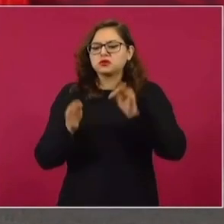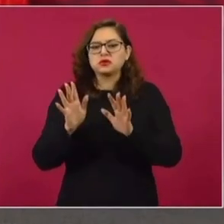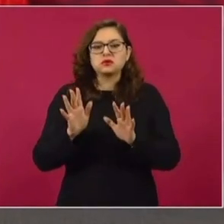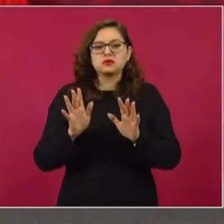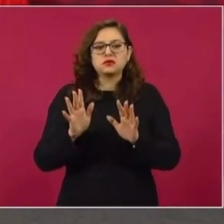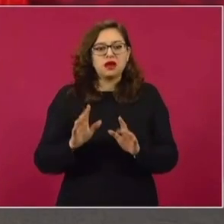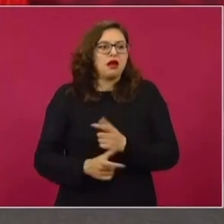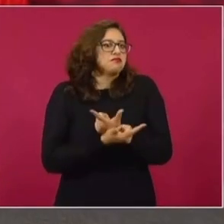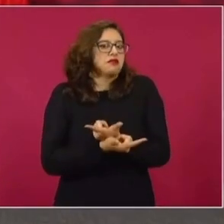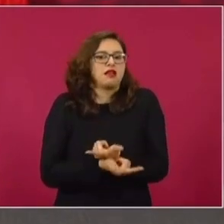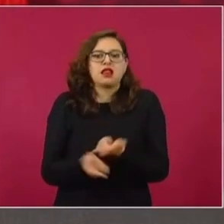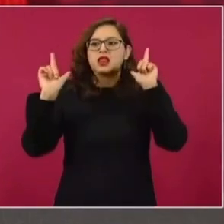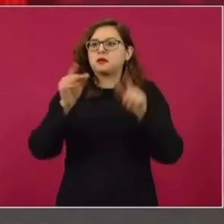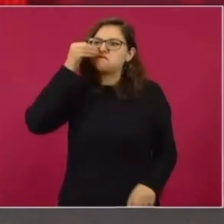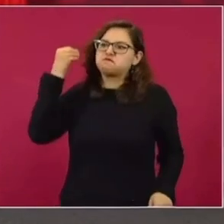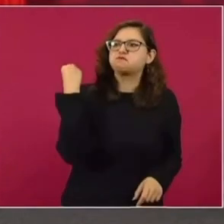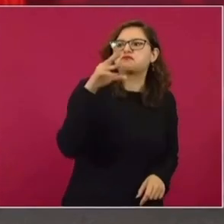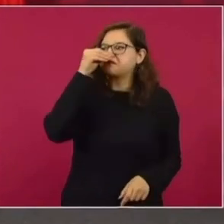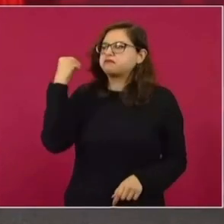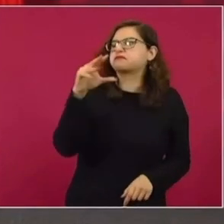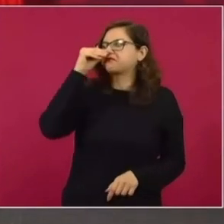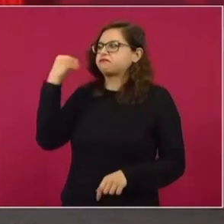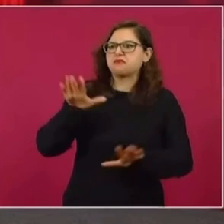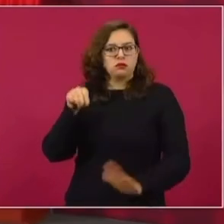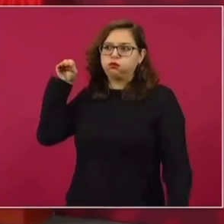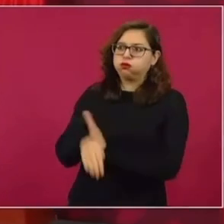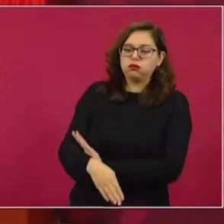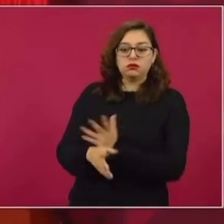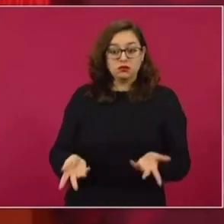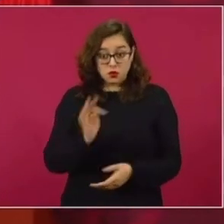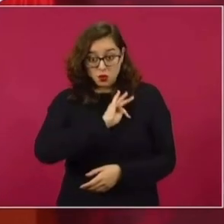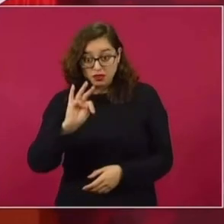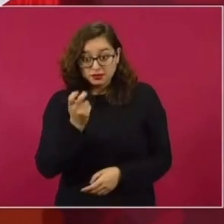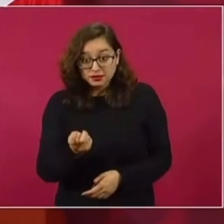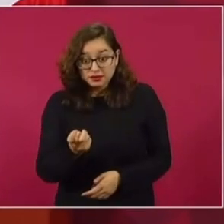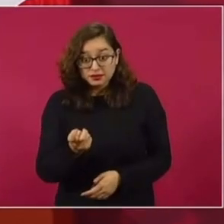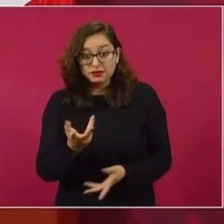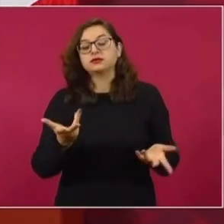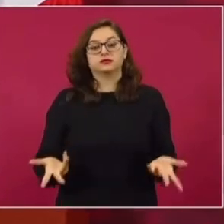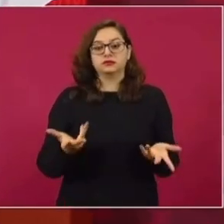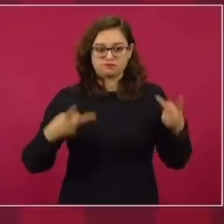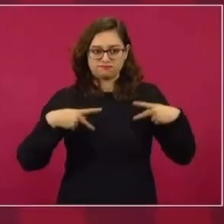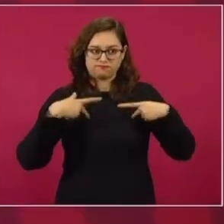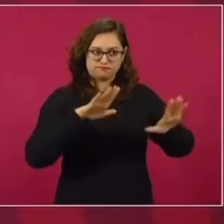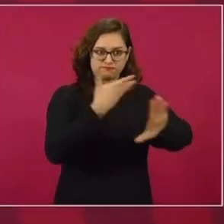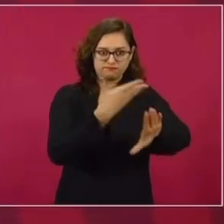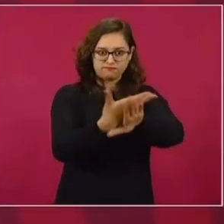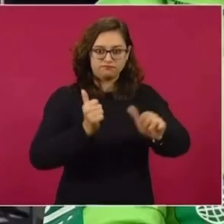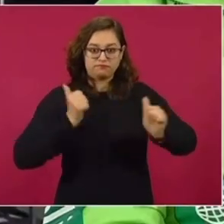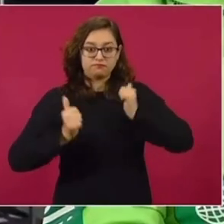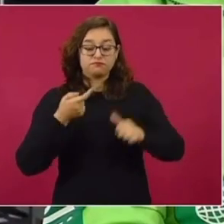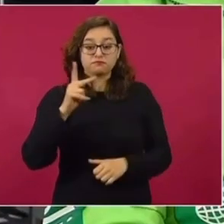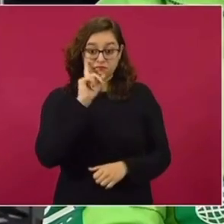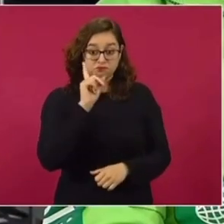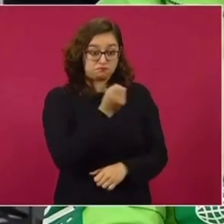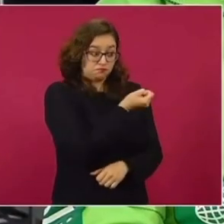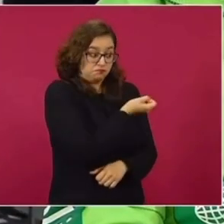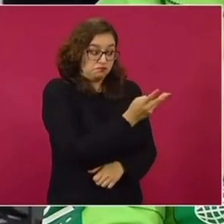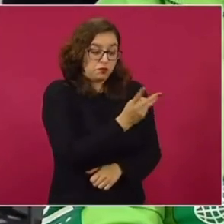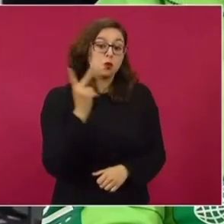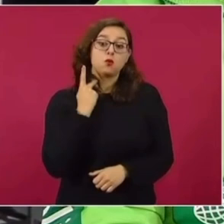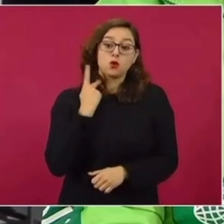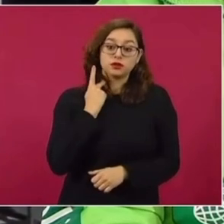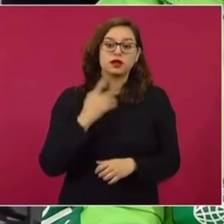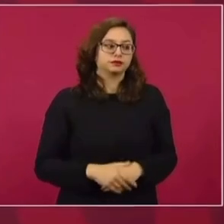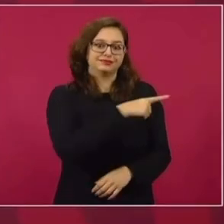de información, lo acaban, lo destruyen, son campañas de linchamiento. Bueno, pero las mujeres que dicen que fueron agredidas no es un interés